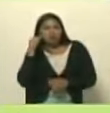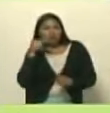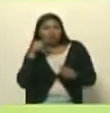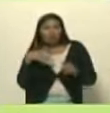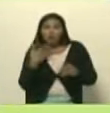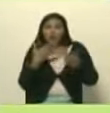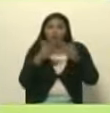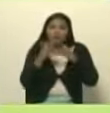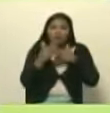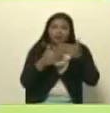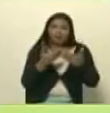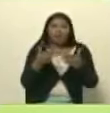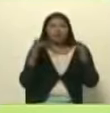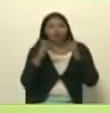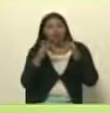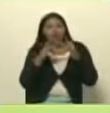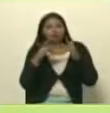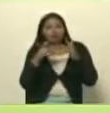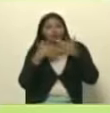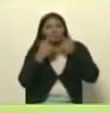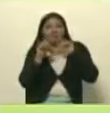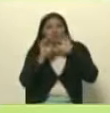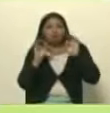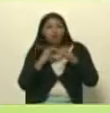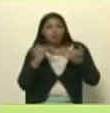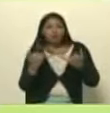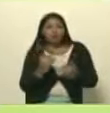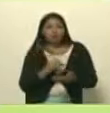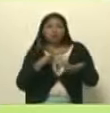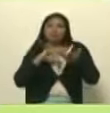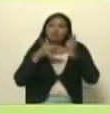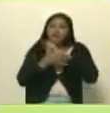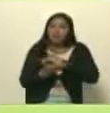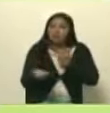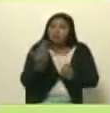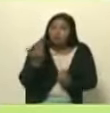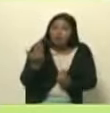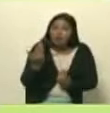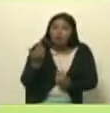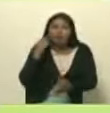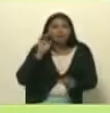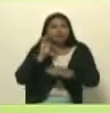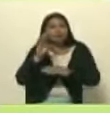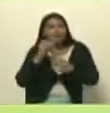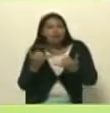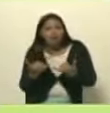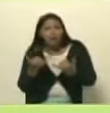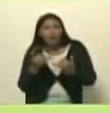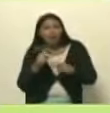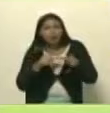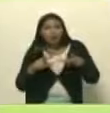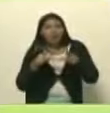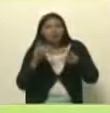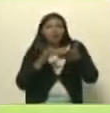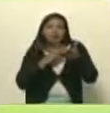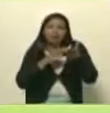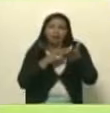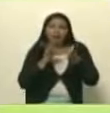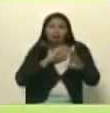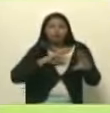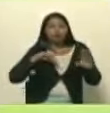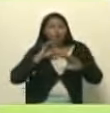permita tener redes diferentes es decir es muy importante la existencia de canales digitales para